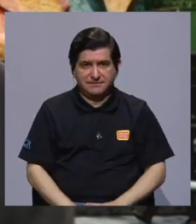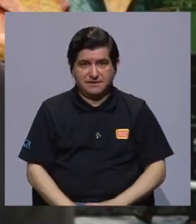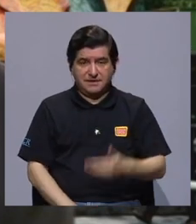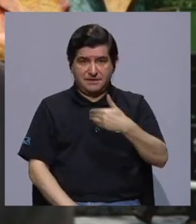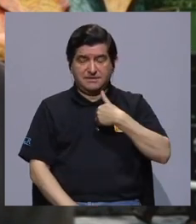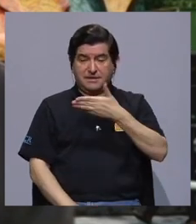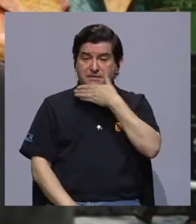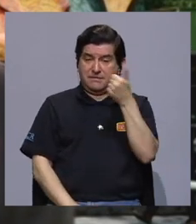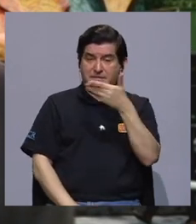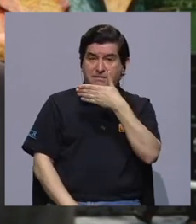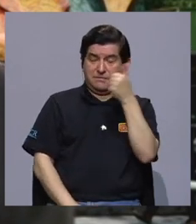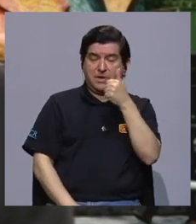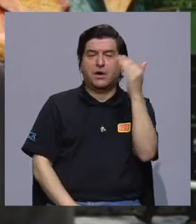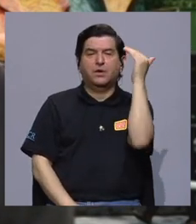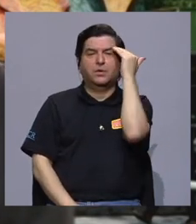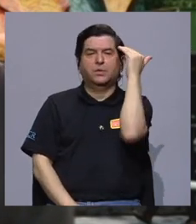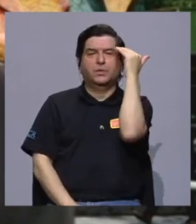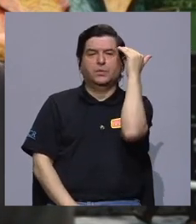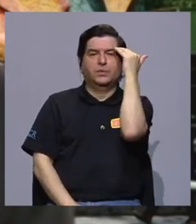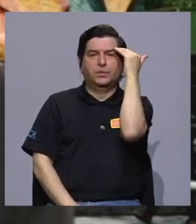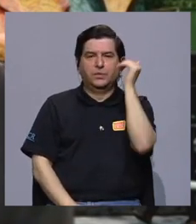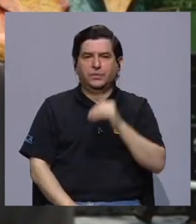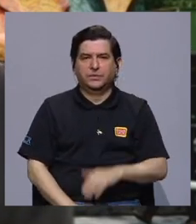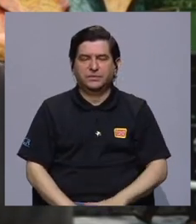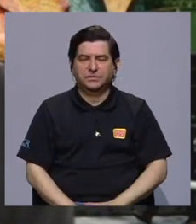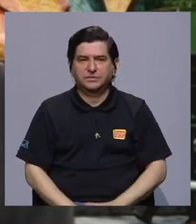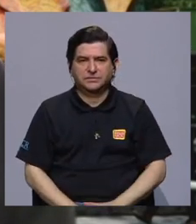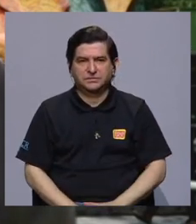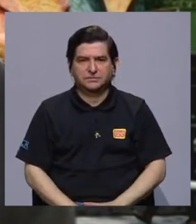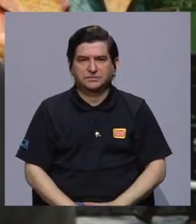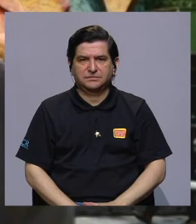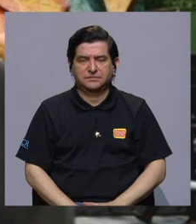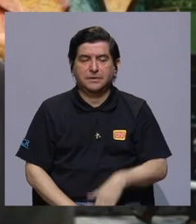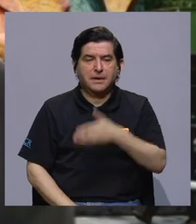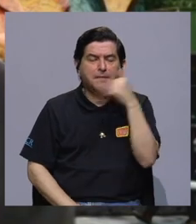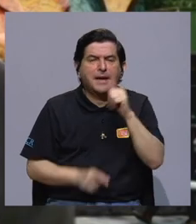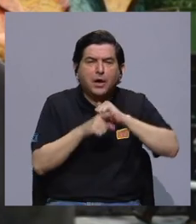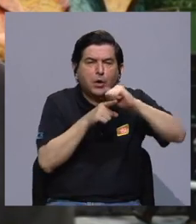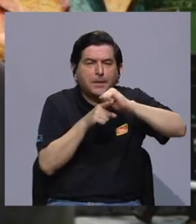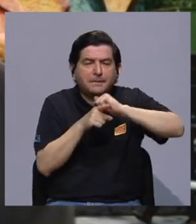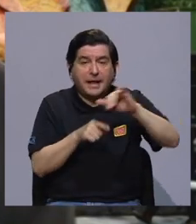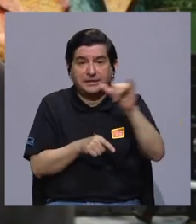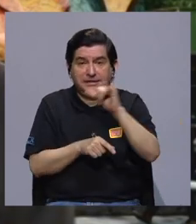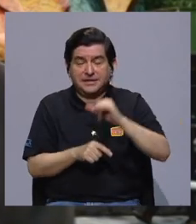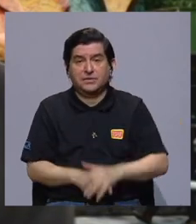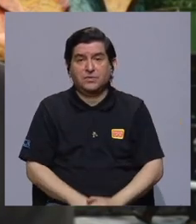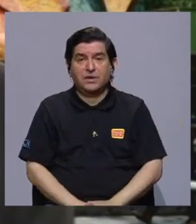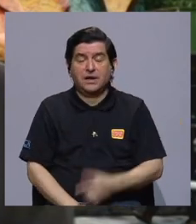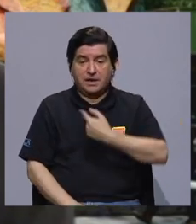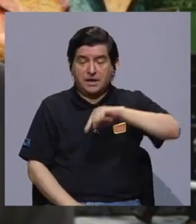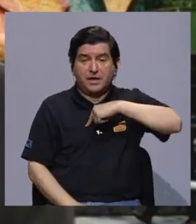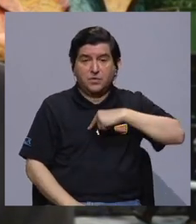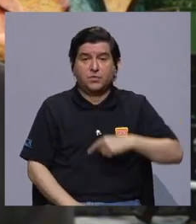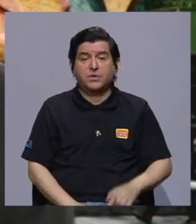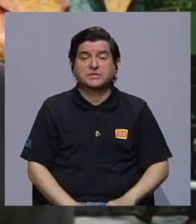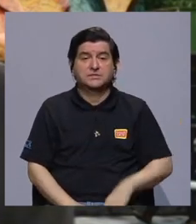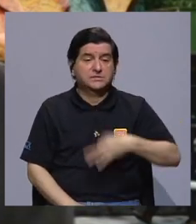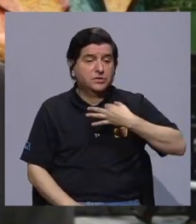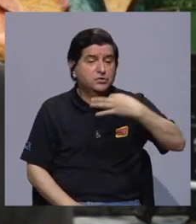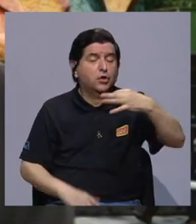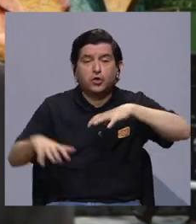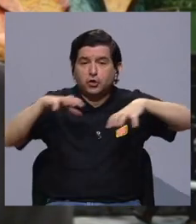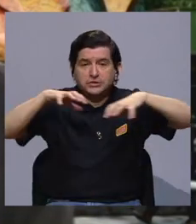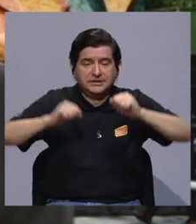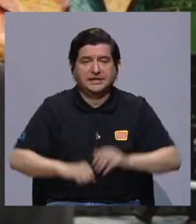pues teniendo mejor conciencia, mejores prácticas también en nuestras dinámicas